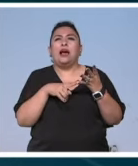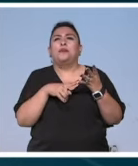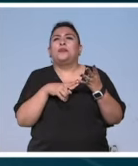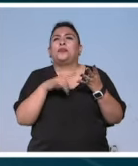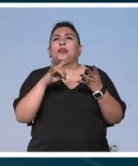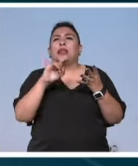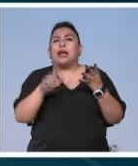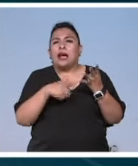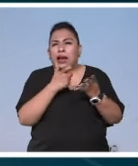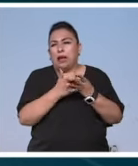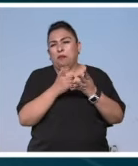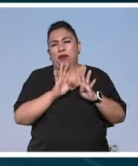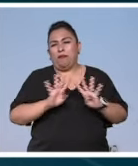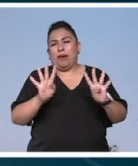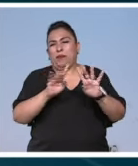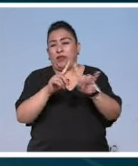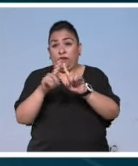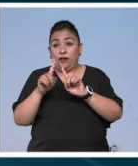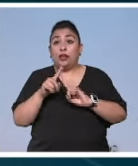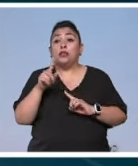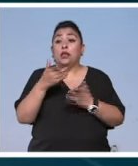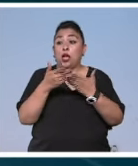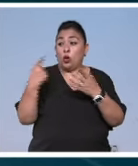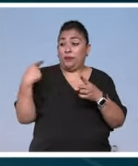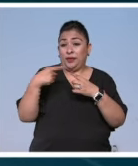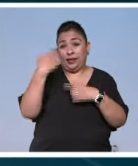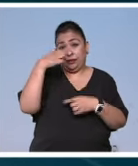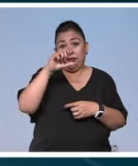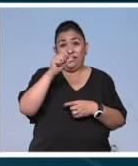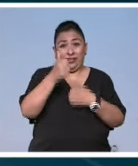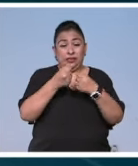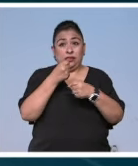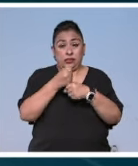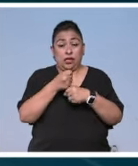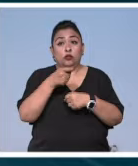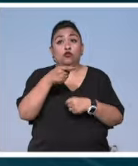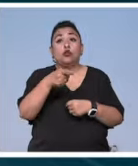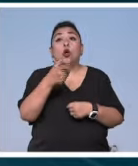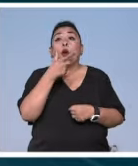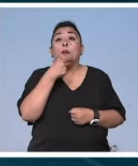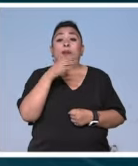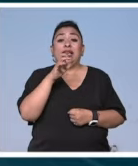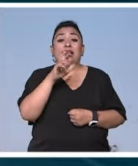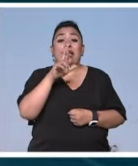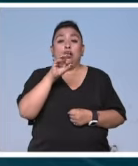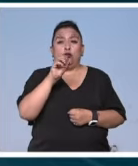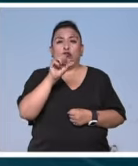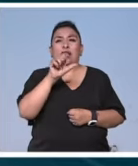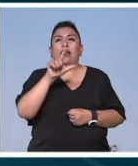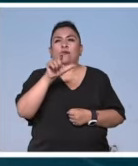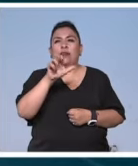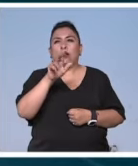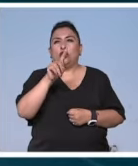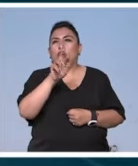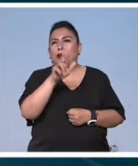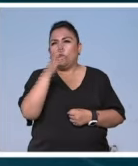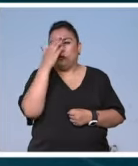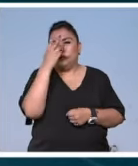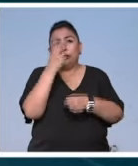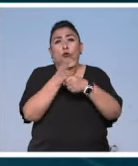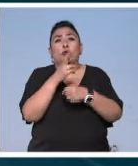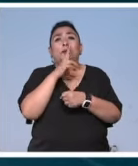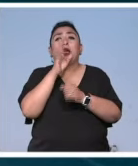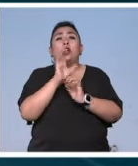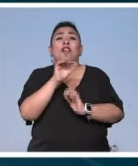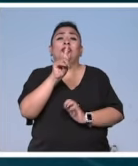Sinfónica de Jalapa Actualmente con una trayectoria de 26 años Carlos Alberto es reconocido como el segundo mejor tenor de